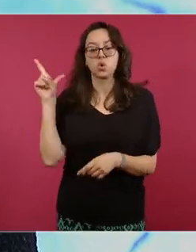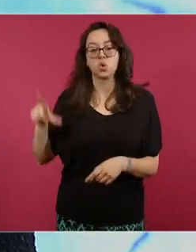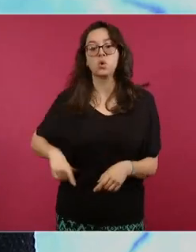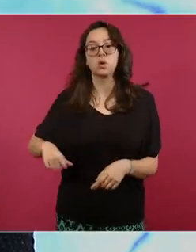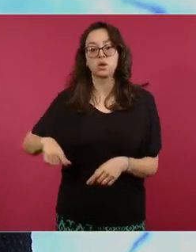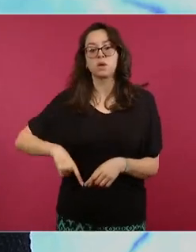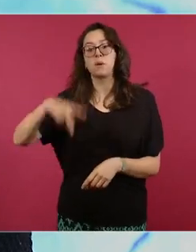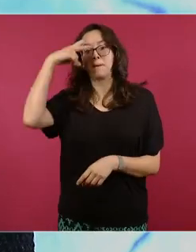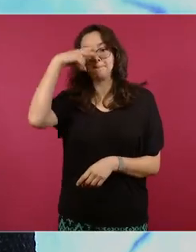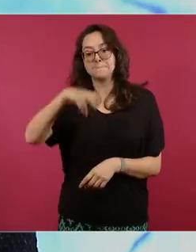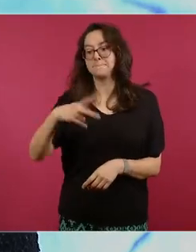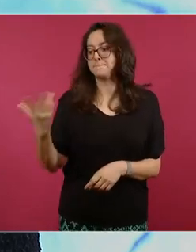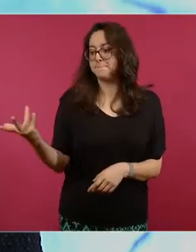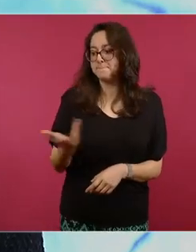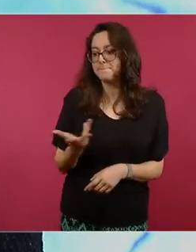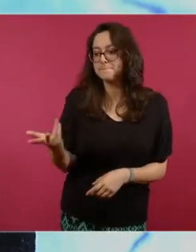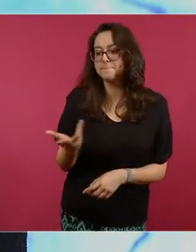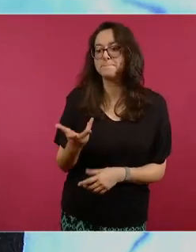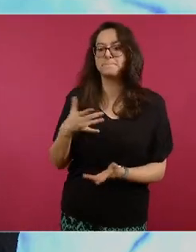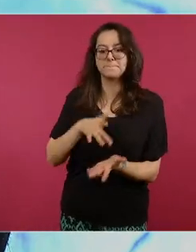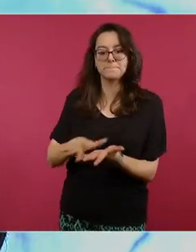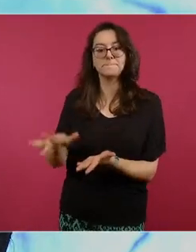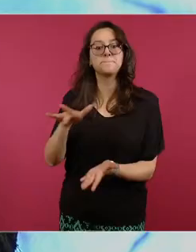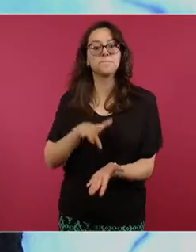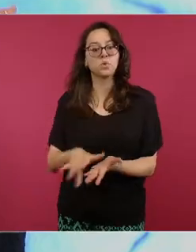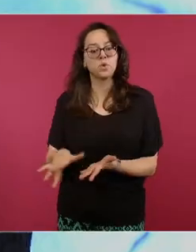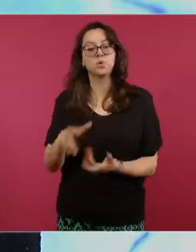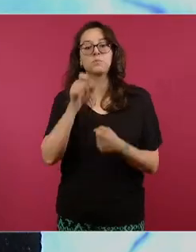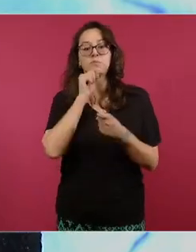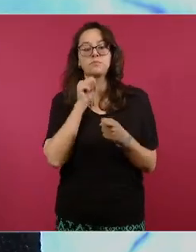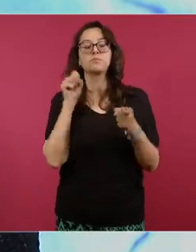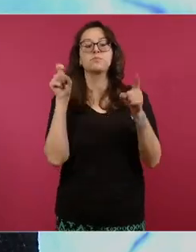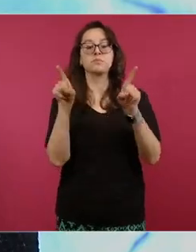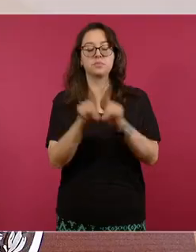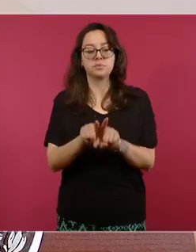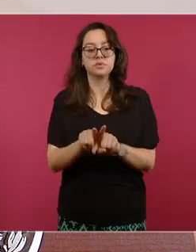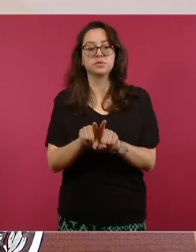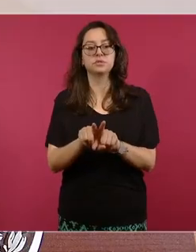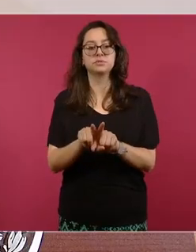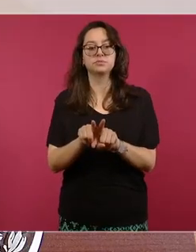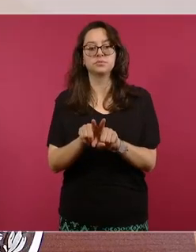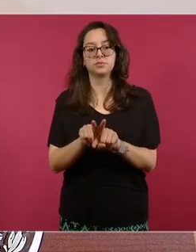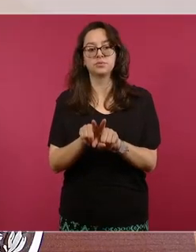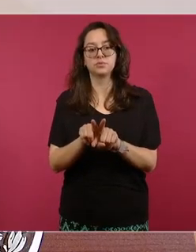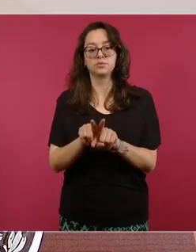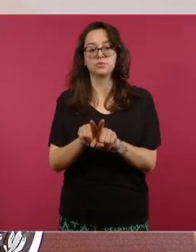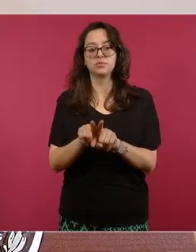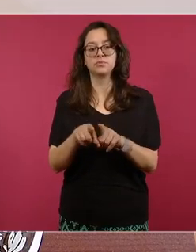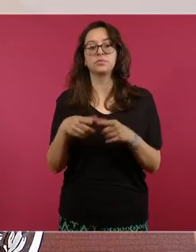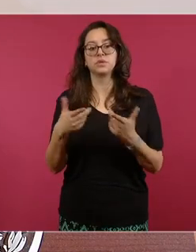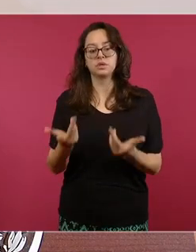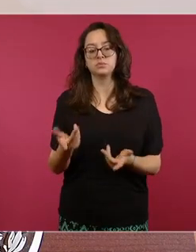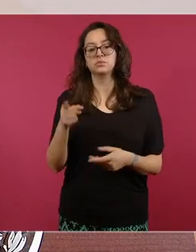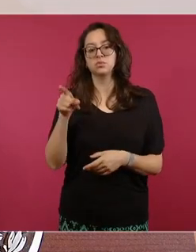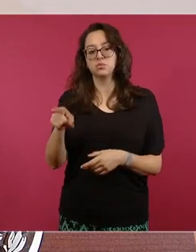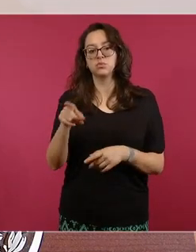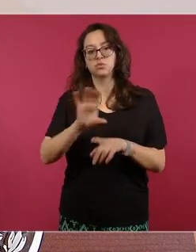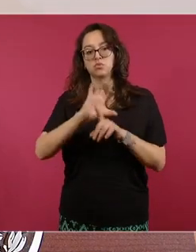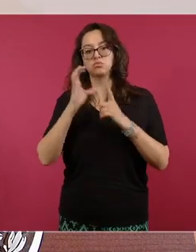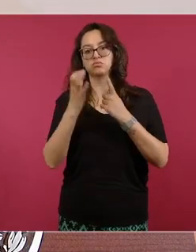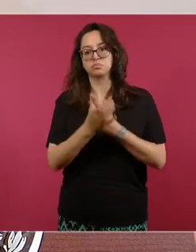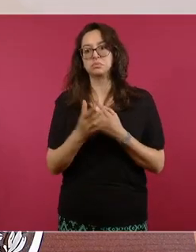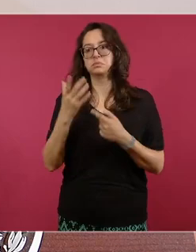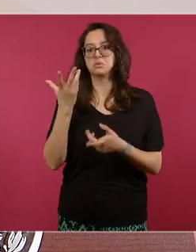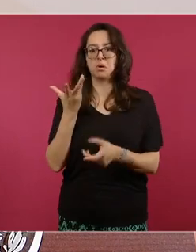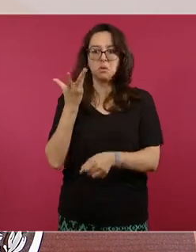México, todo el gabinete, también las acciones realizadas a través de la SICT y por supuesto